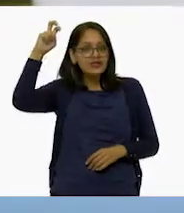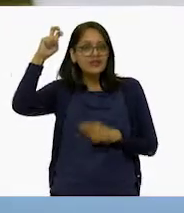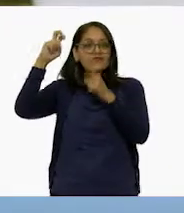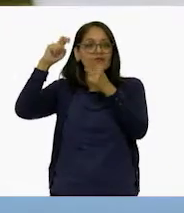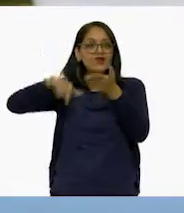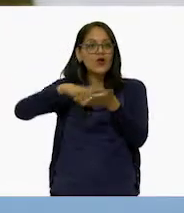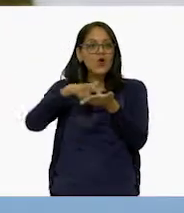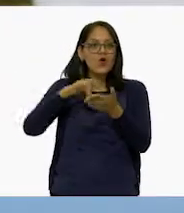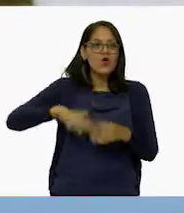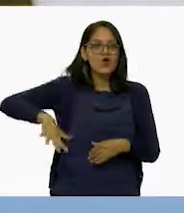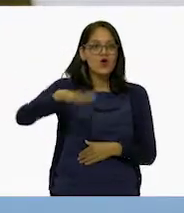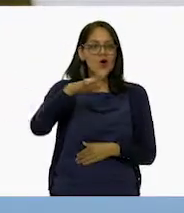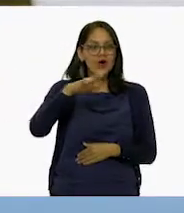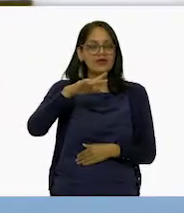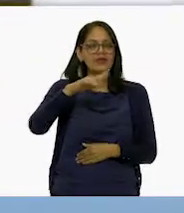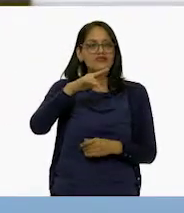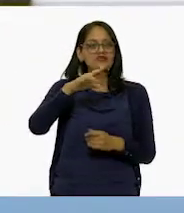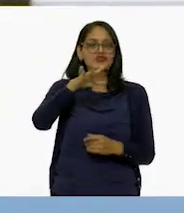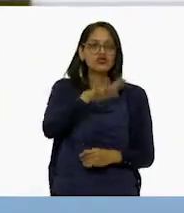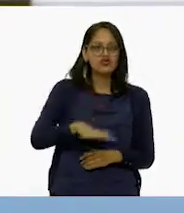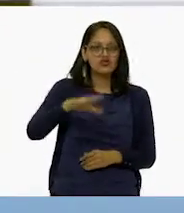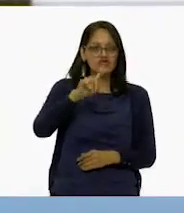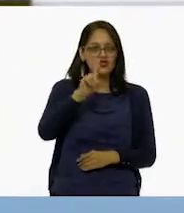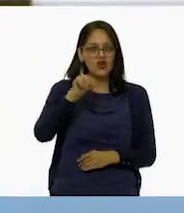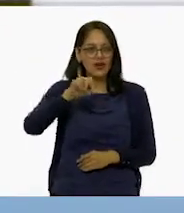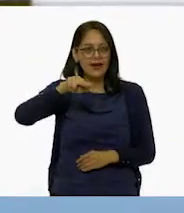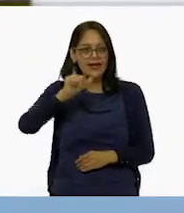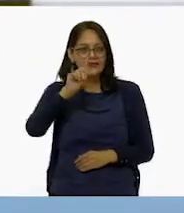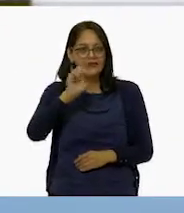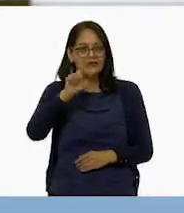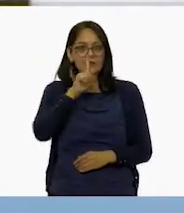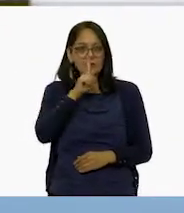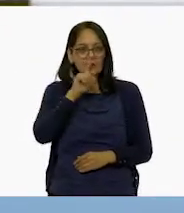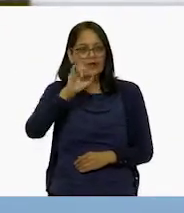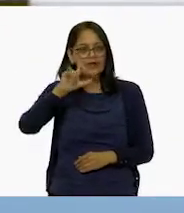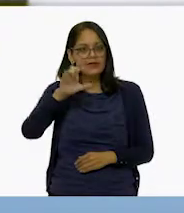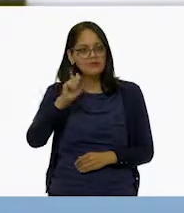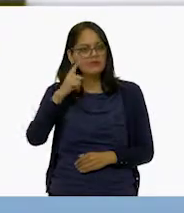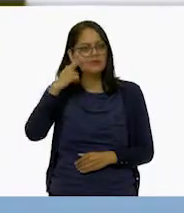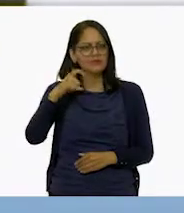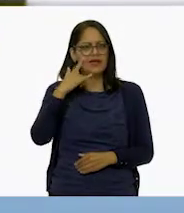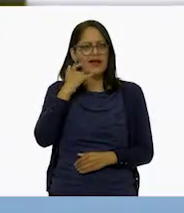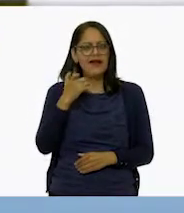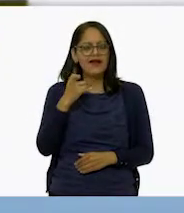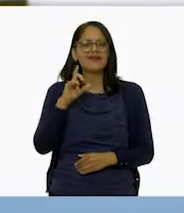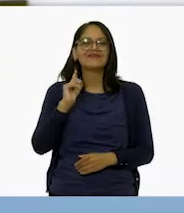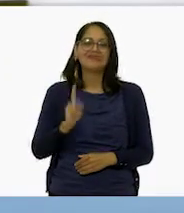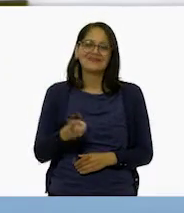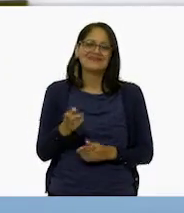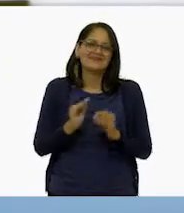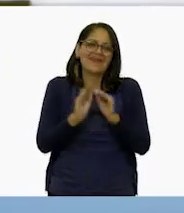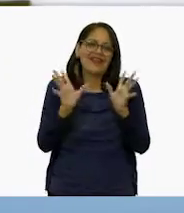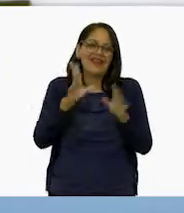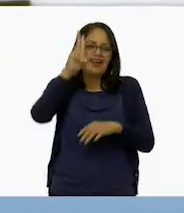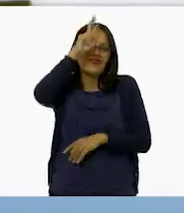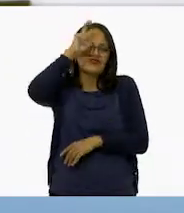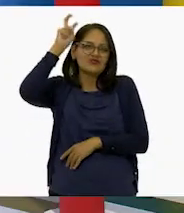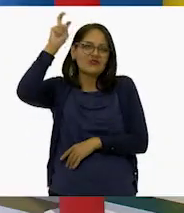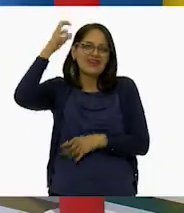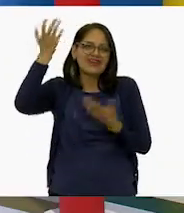que se llamaba Zona del Silencio. Pero ya entiendo por qué todo parecía tan raro. ¡Porque era un sueño!